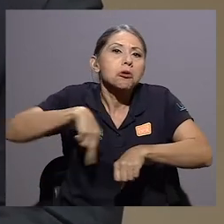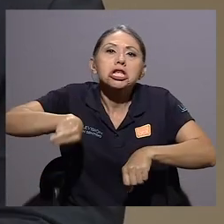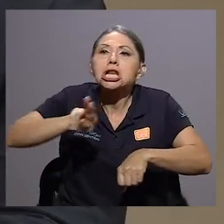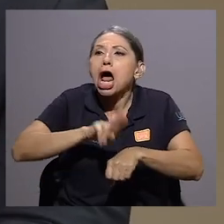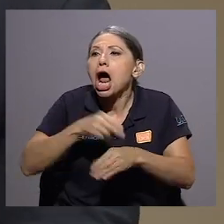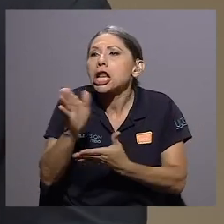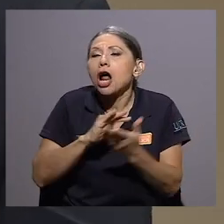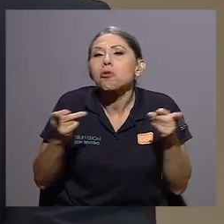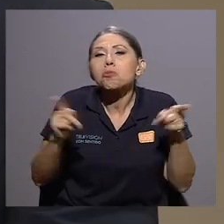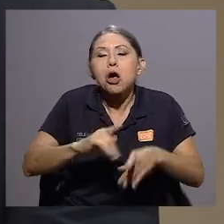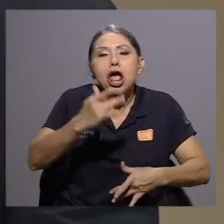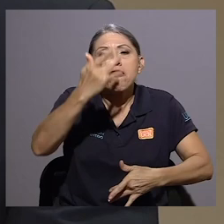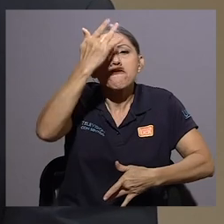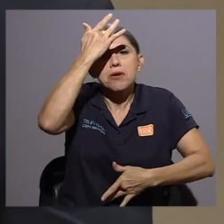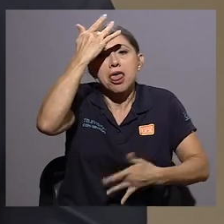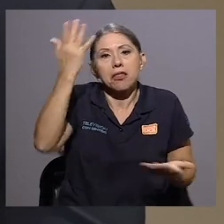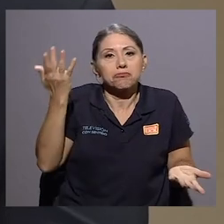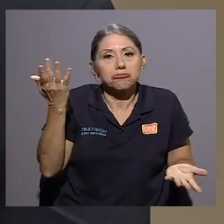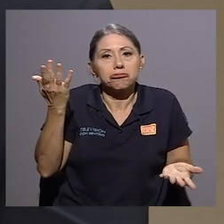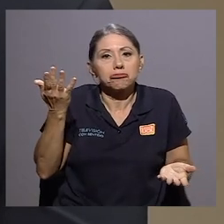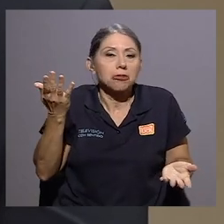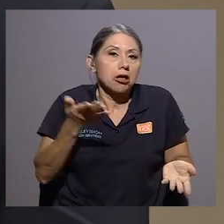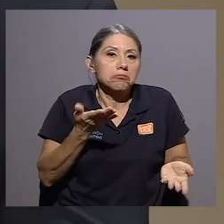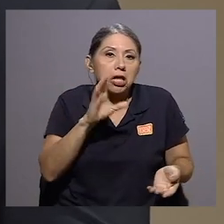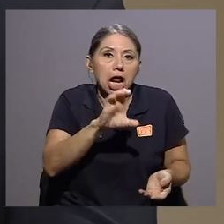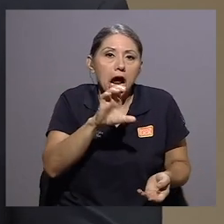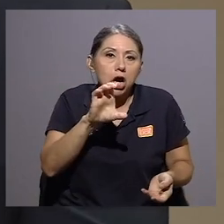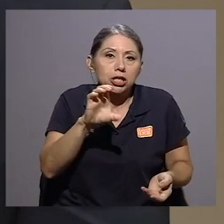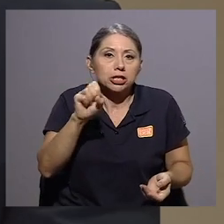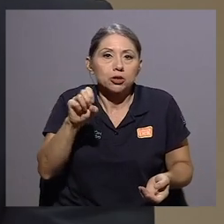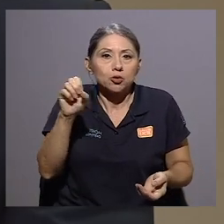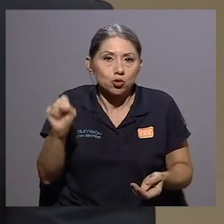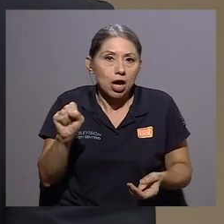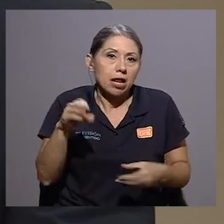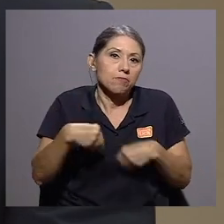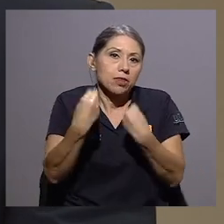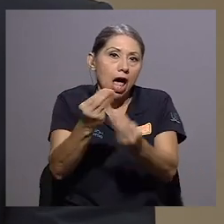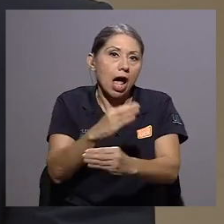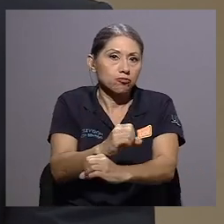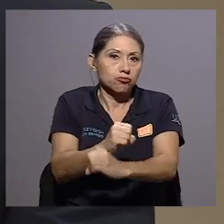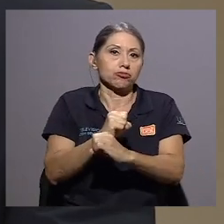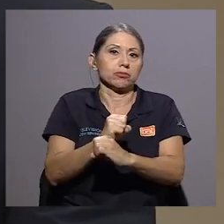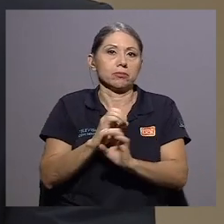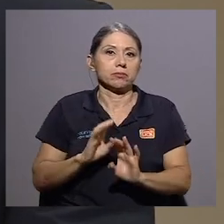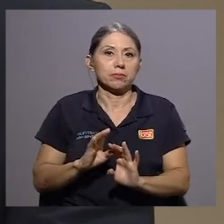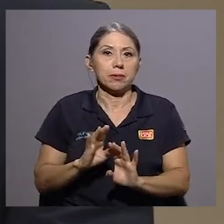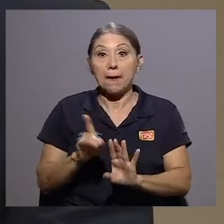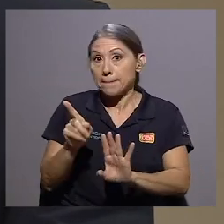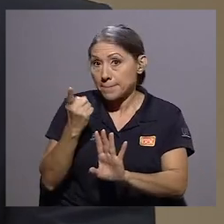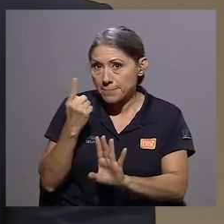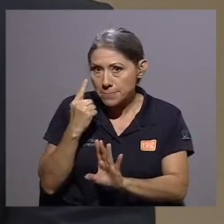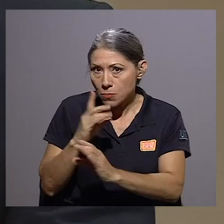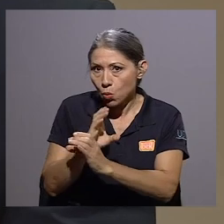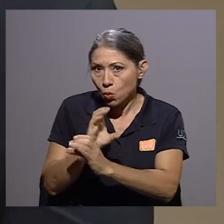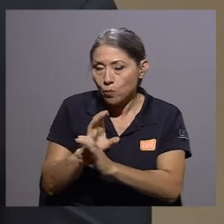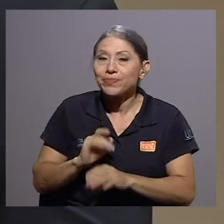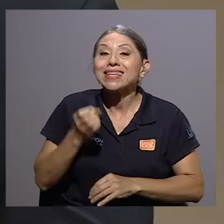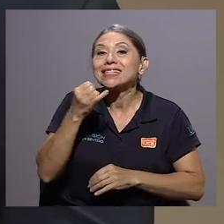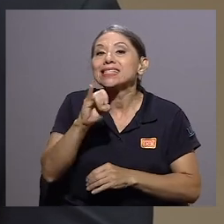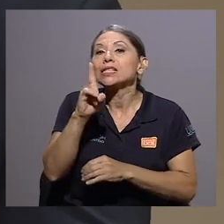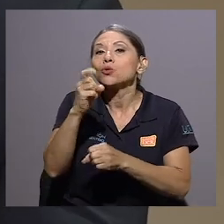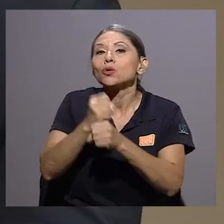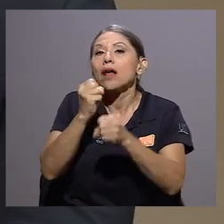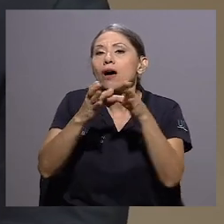cobertura ordinaria ante enfermedades comunes que la caja costarricense del seguro social otorga. Ojo,